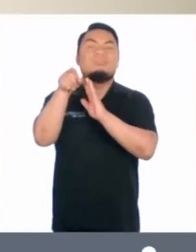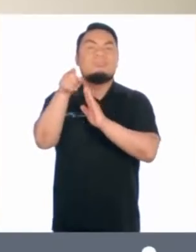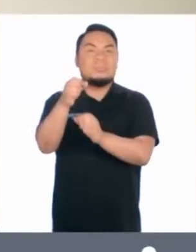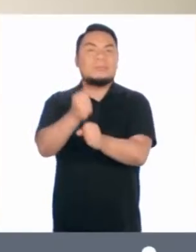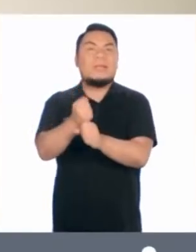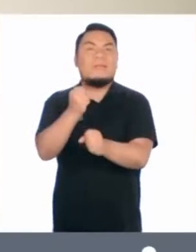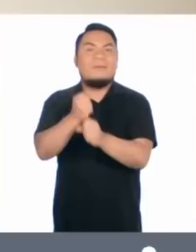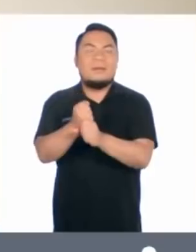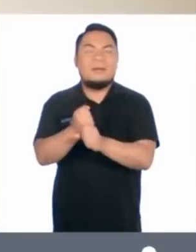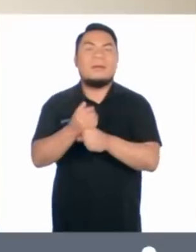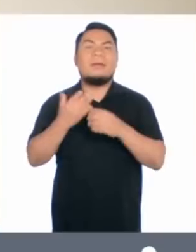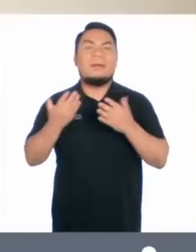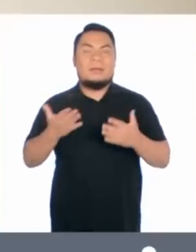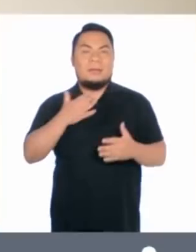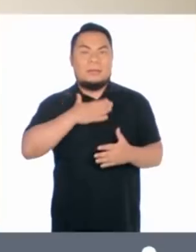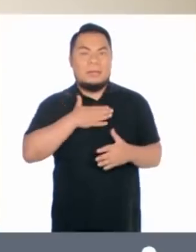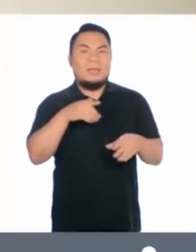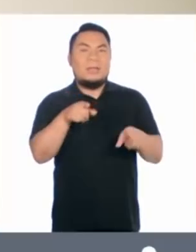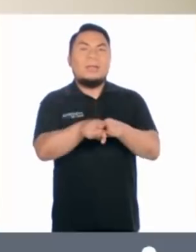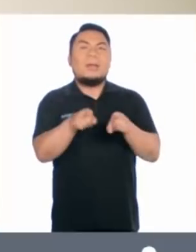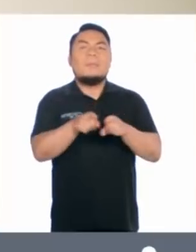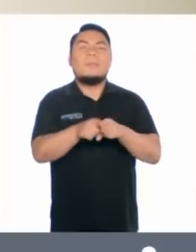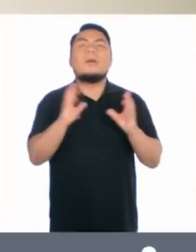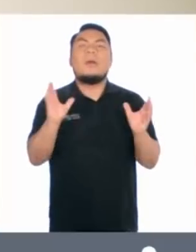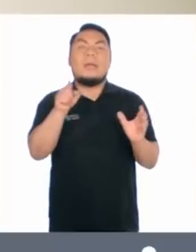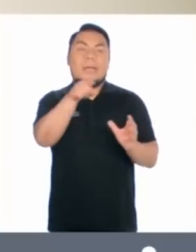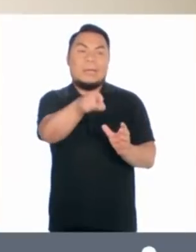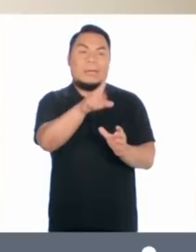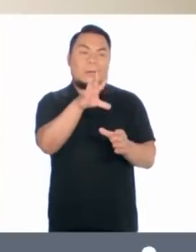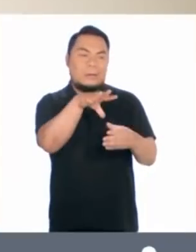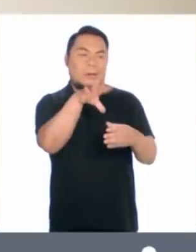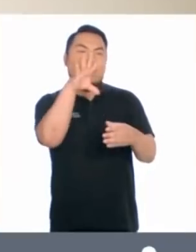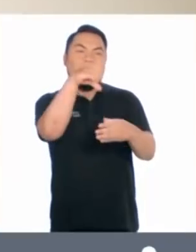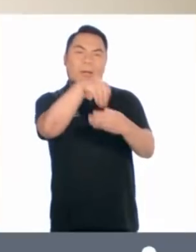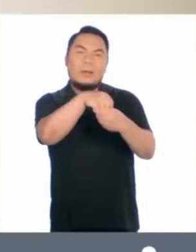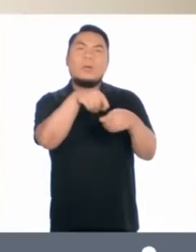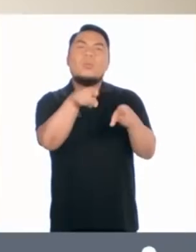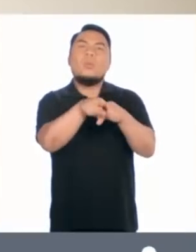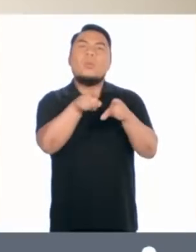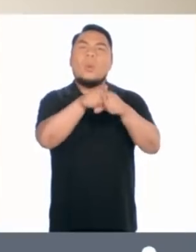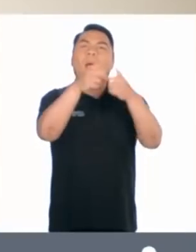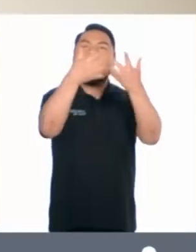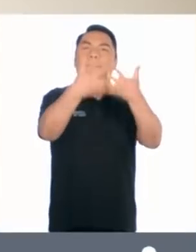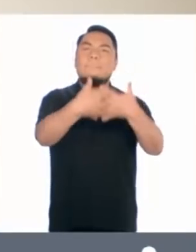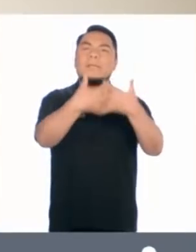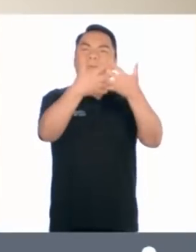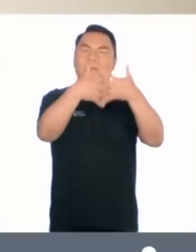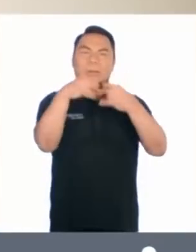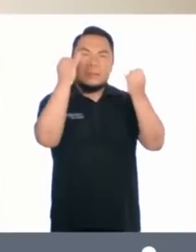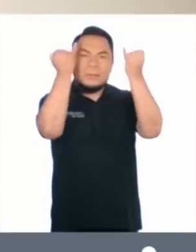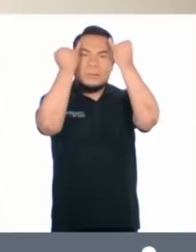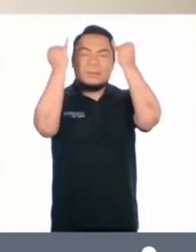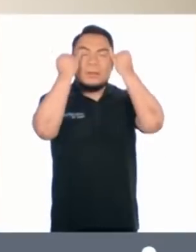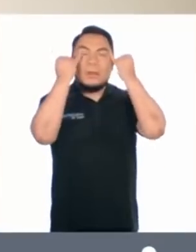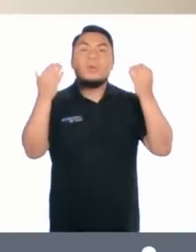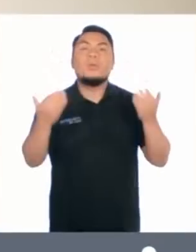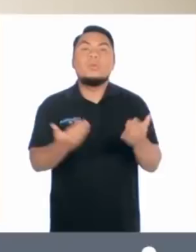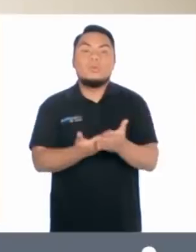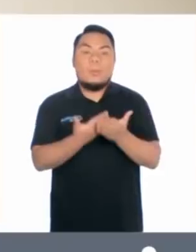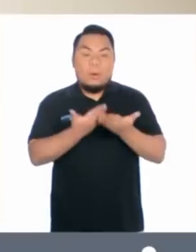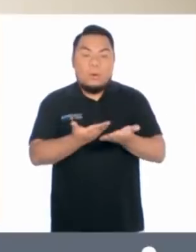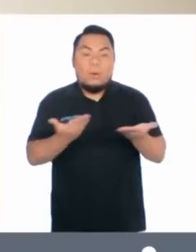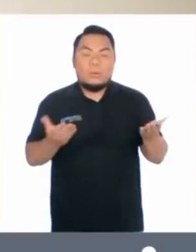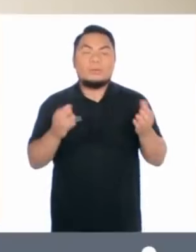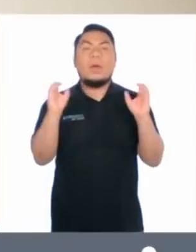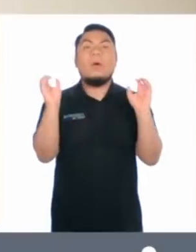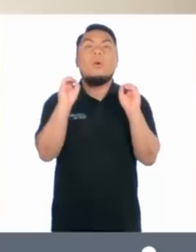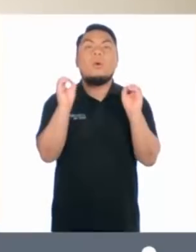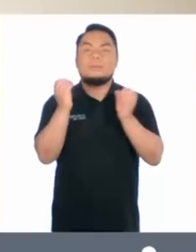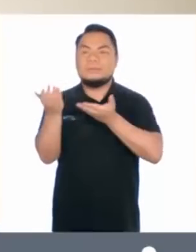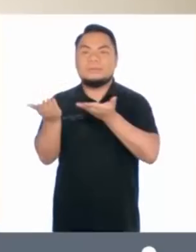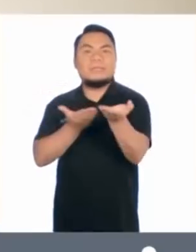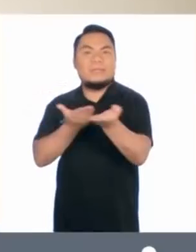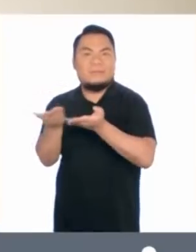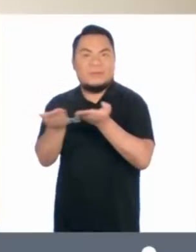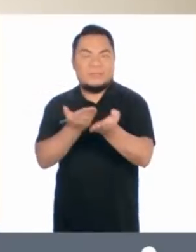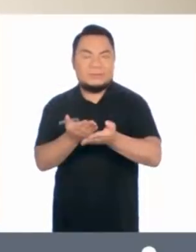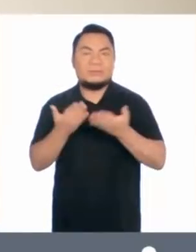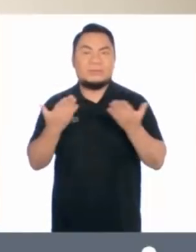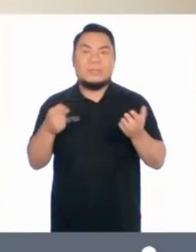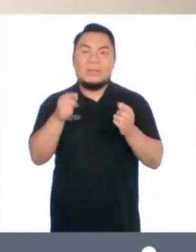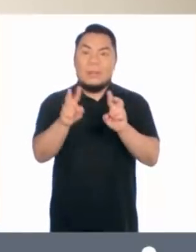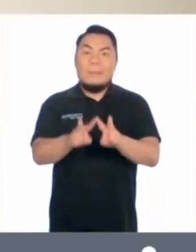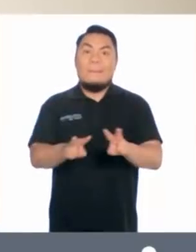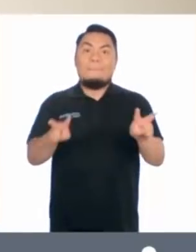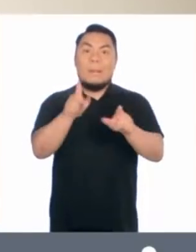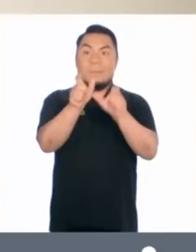Este término está relacionado estrechamente con el sector empresarial y está ligado a la creación de nuevos productos y servicios